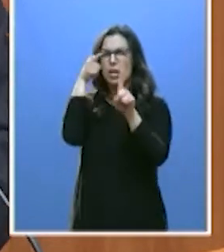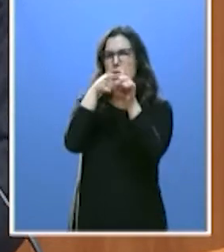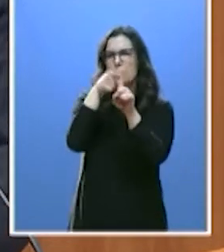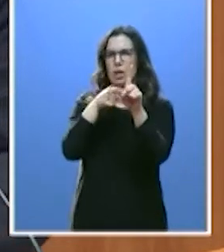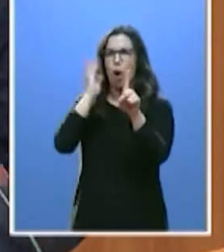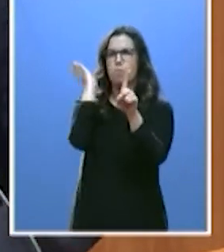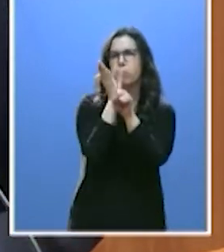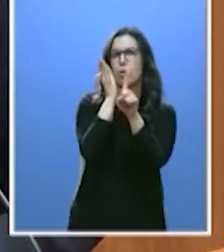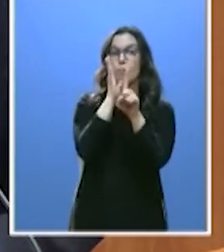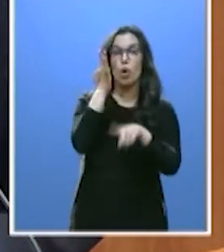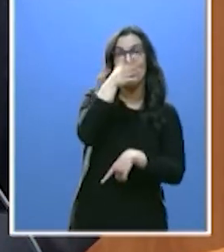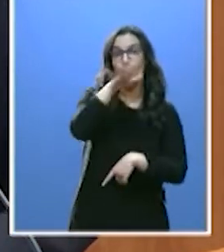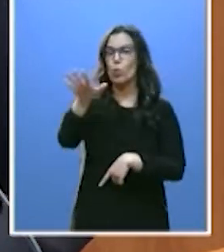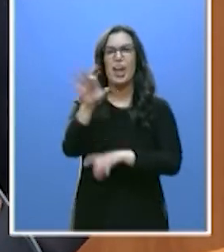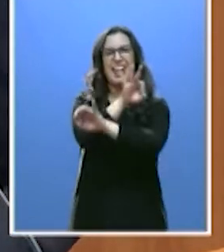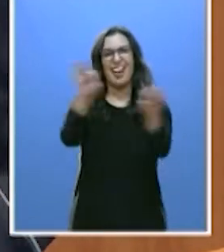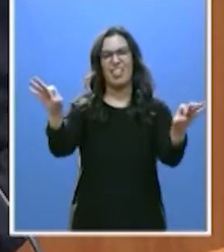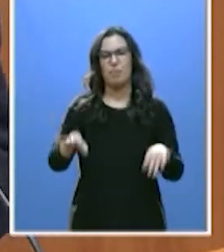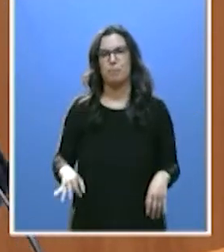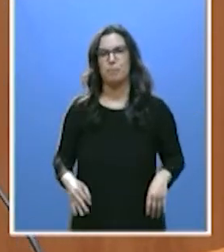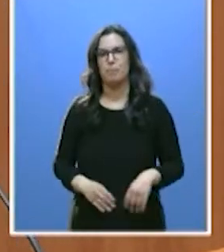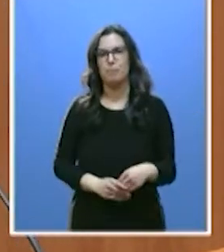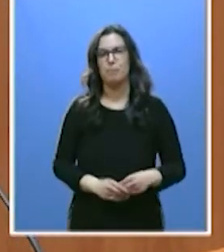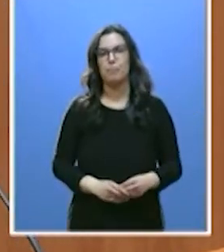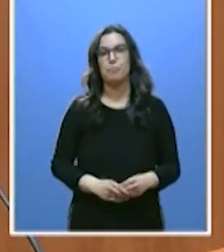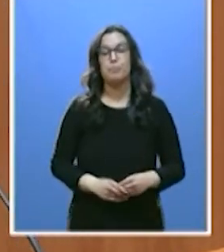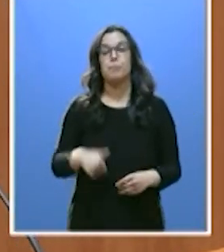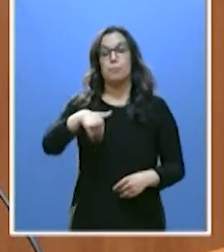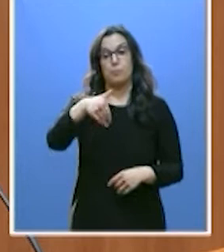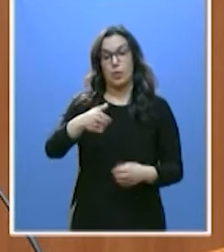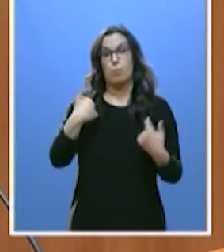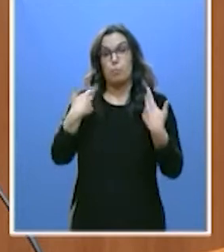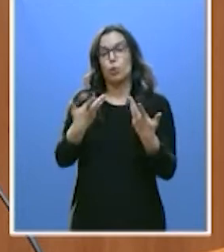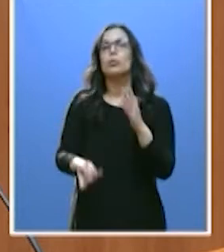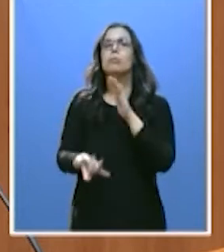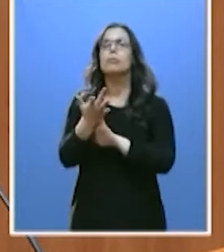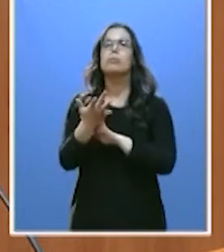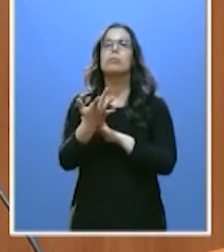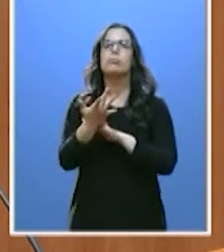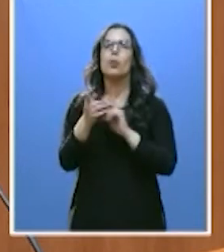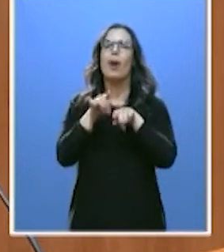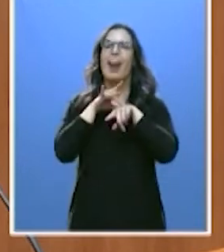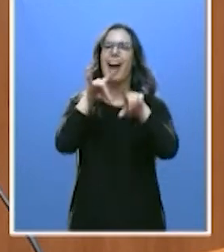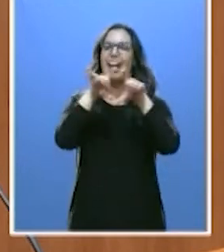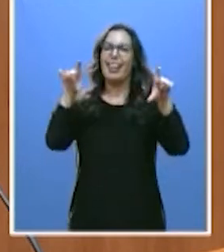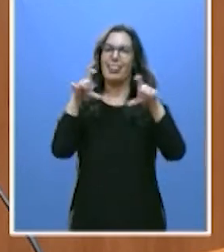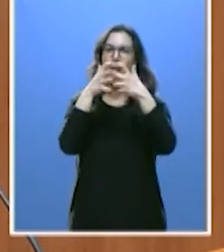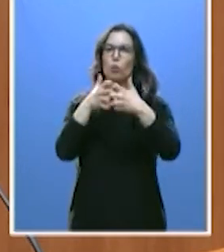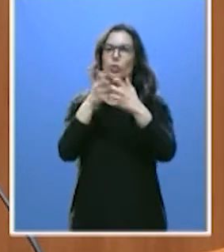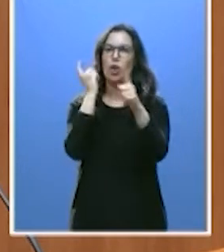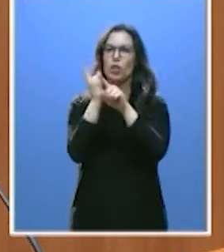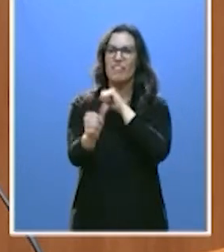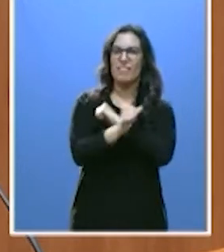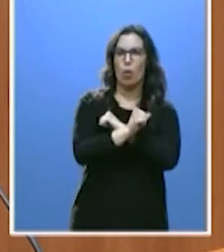perseguido para haber presentado una denuncia. Vamos a contar pronto con una agencia de lucha contra el fraude y la corrupción. Está